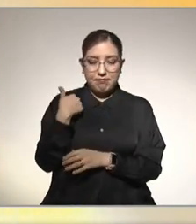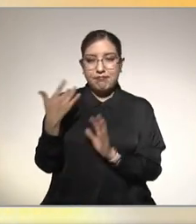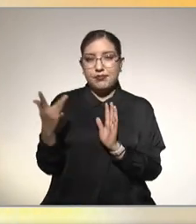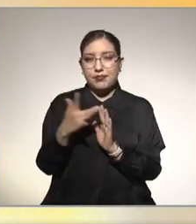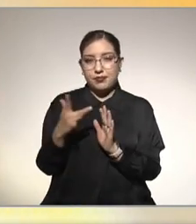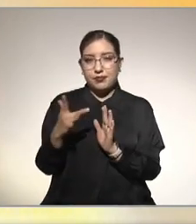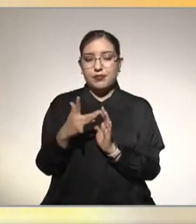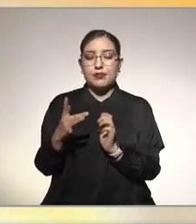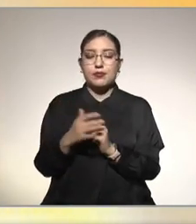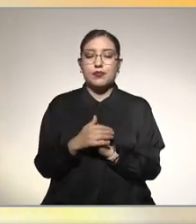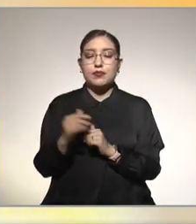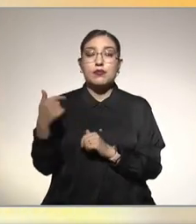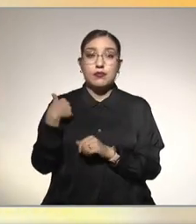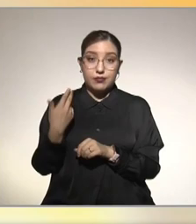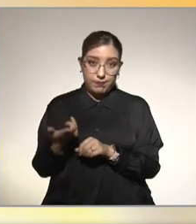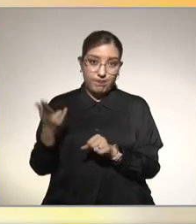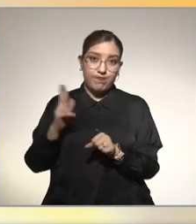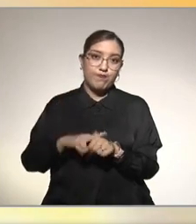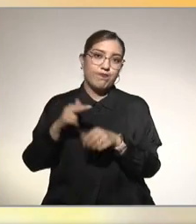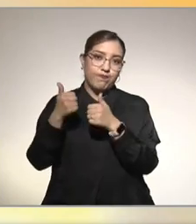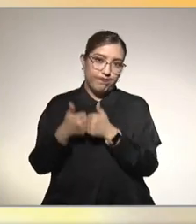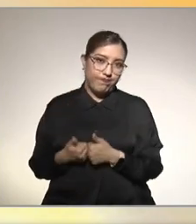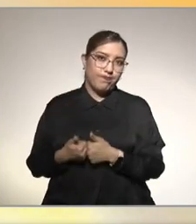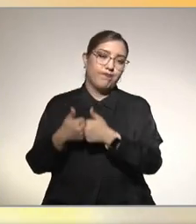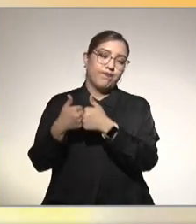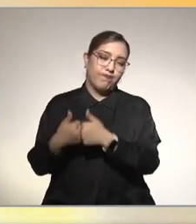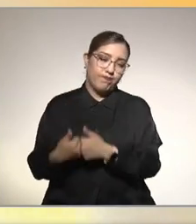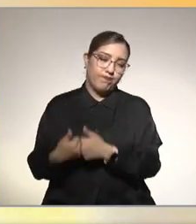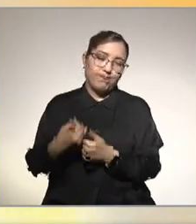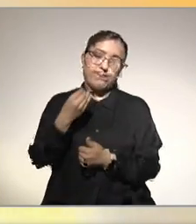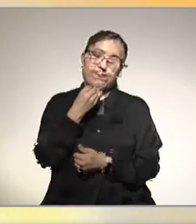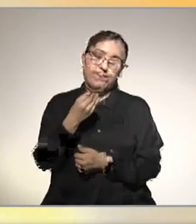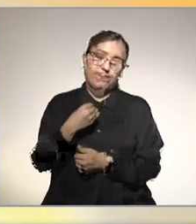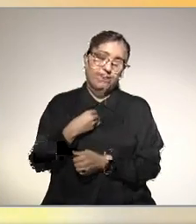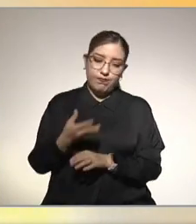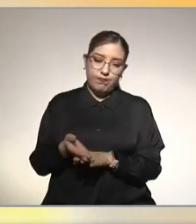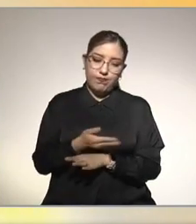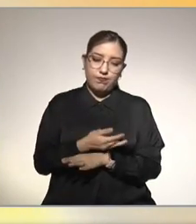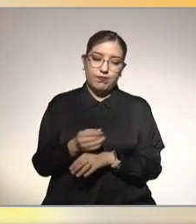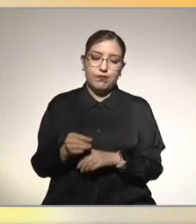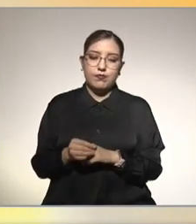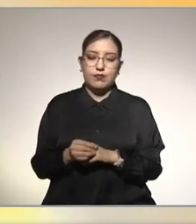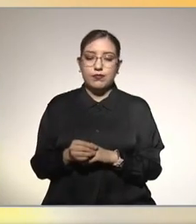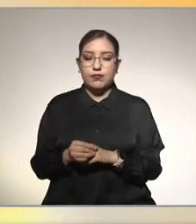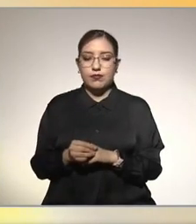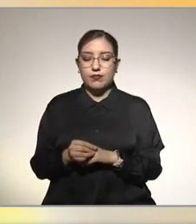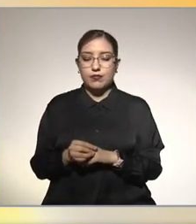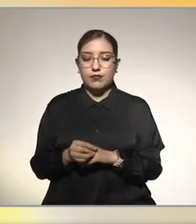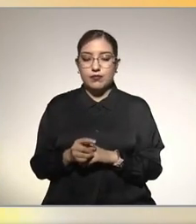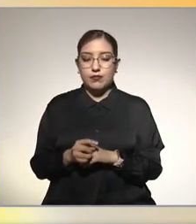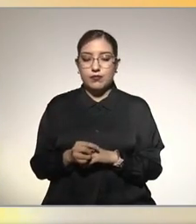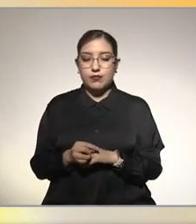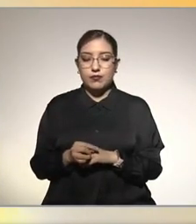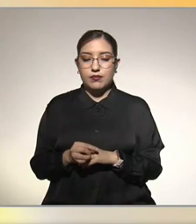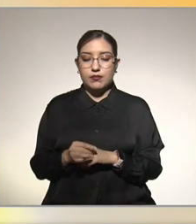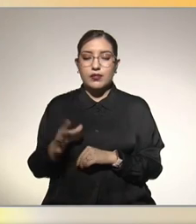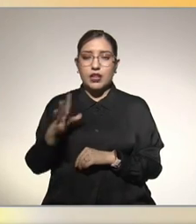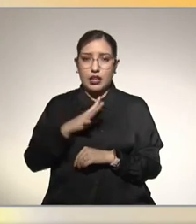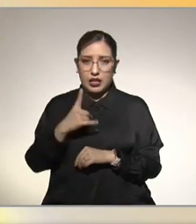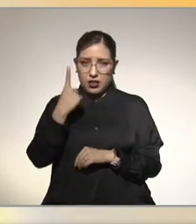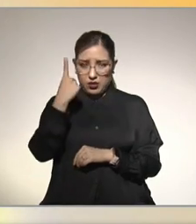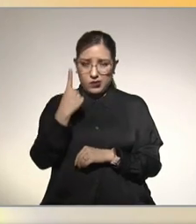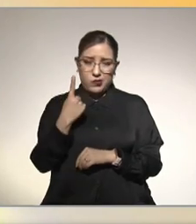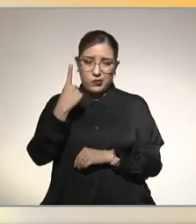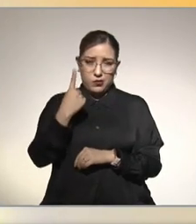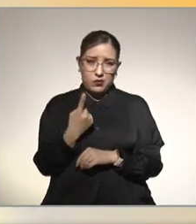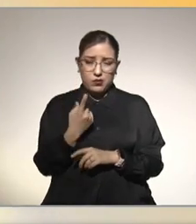varias hospitalizaciones previas al trasplante hay un protocolo el cual hay que seguir sí